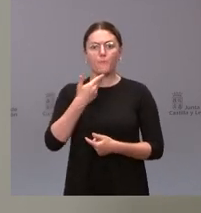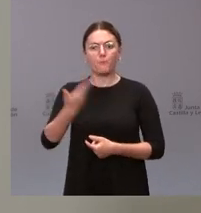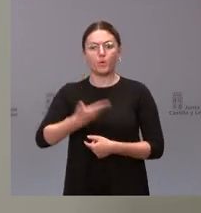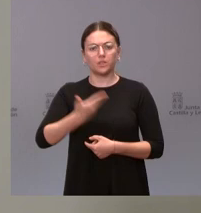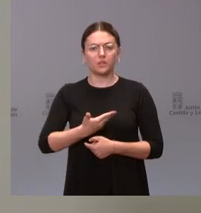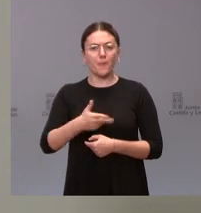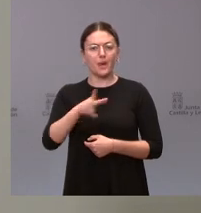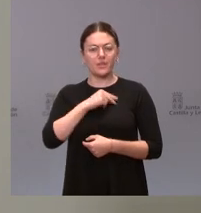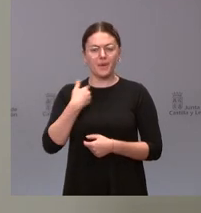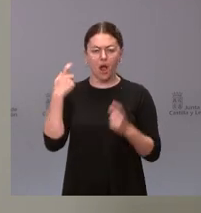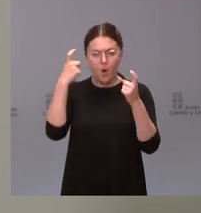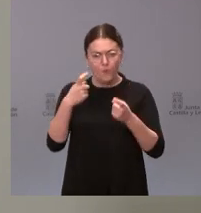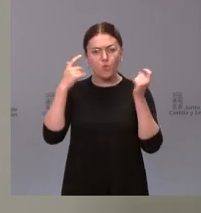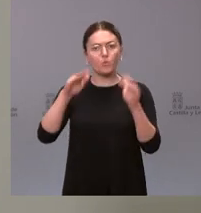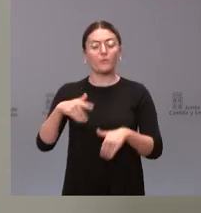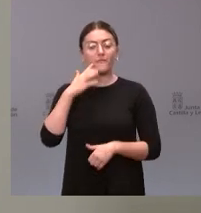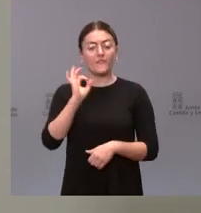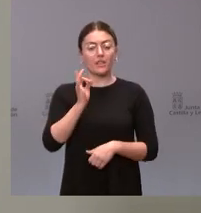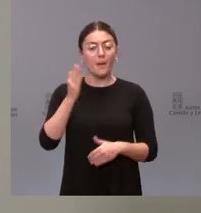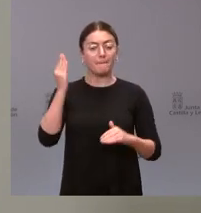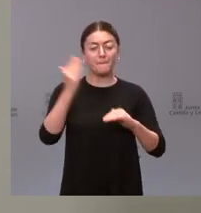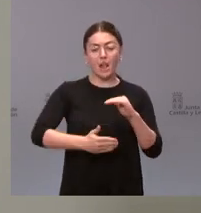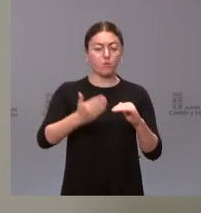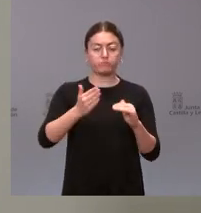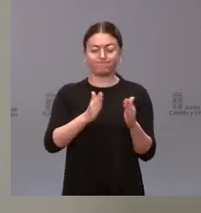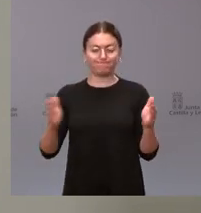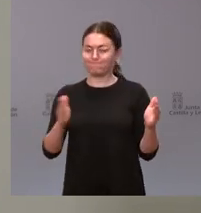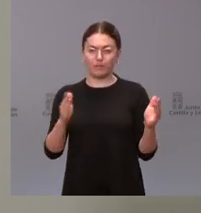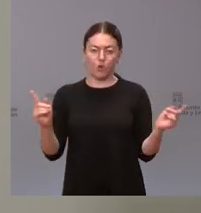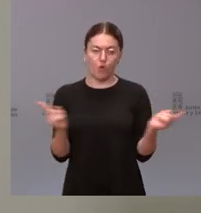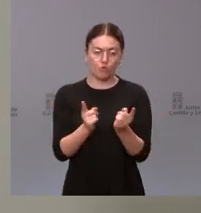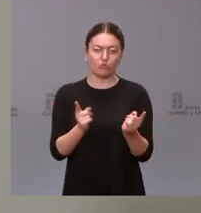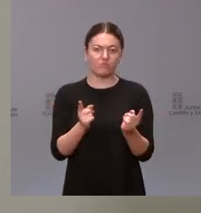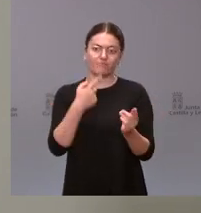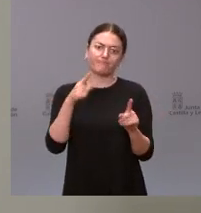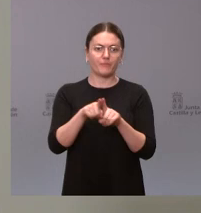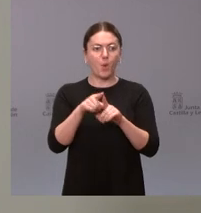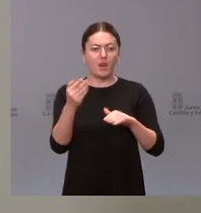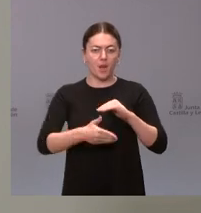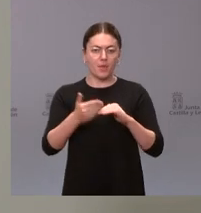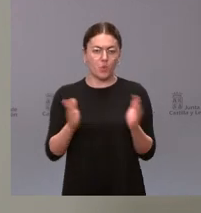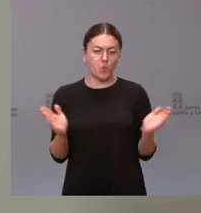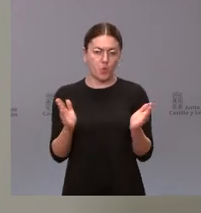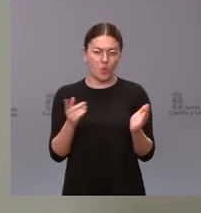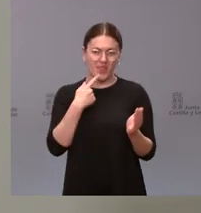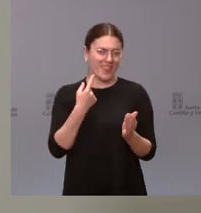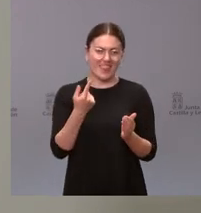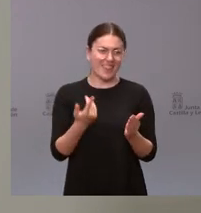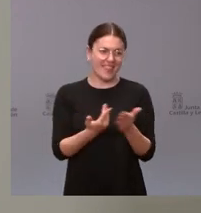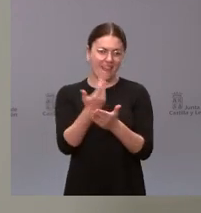último esfuerzo es verdad que el plazo que tenemos no es mucho es más bien limitado es muy escaso de unos pocos días